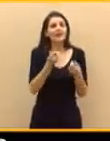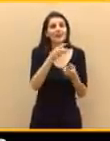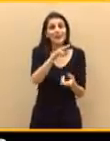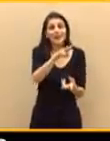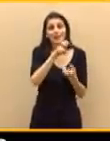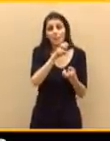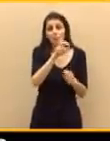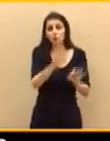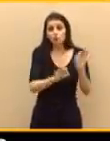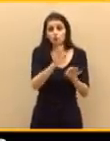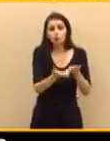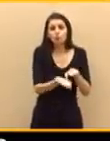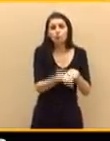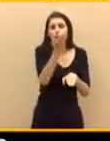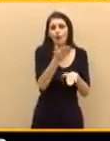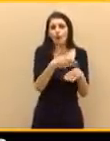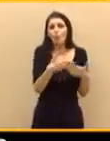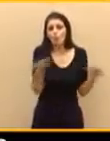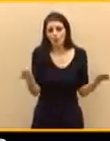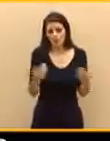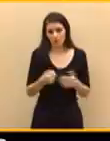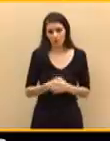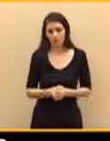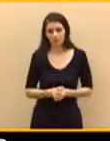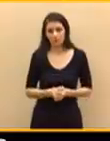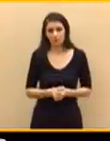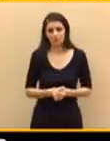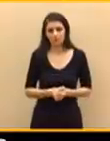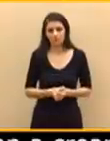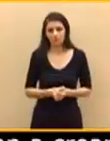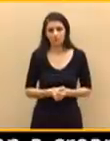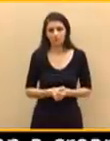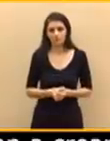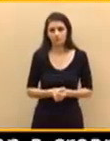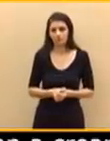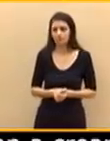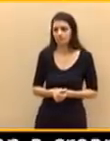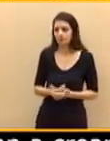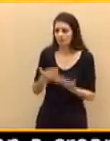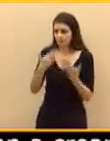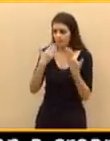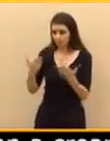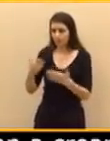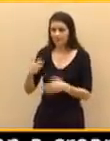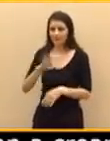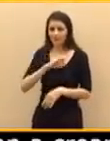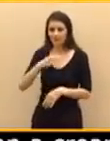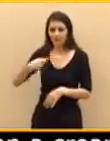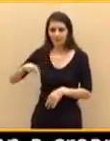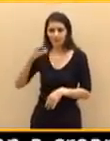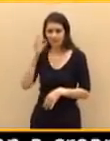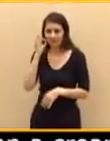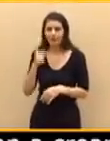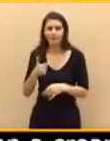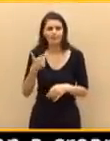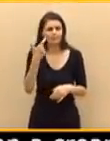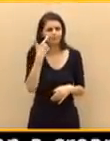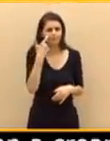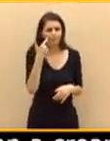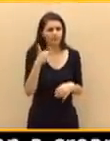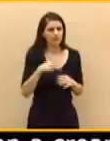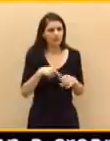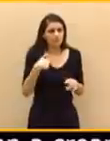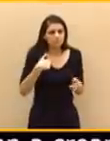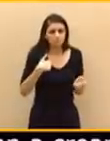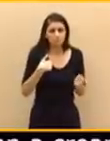Señora ministra de Hacienda. Sí, muchas gracias señora presidenta. Y yo, señor Espinosa, vengo contestándole a usted esta